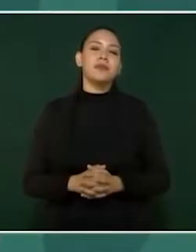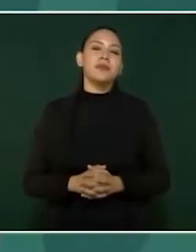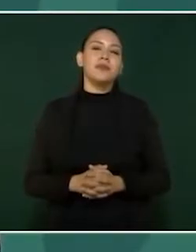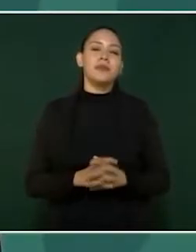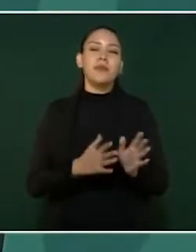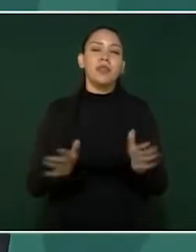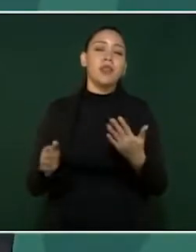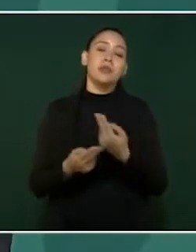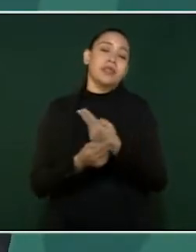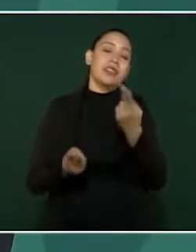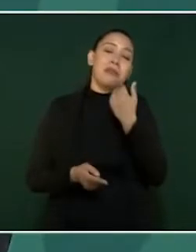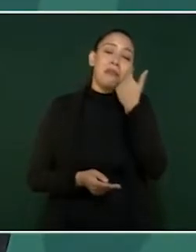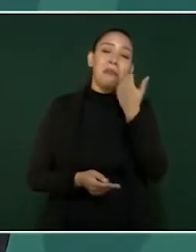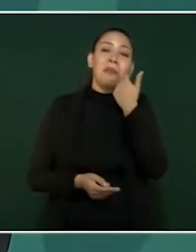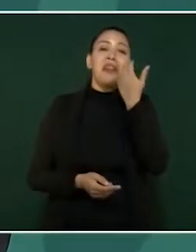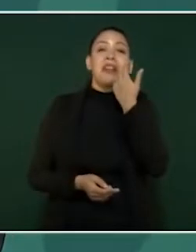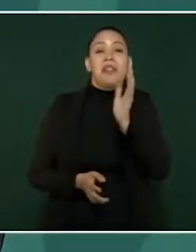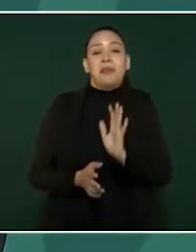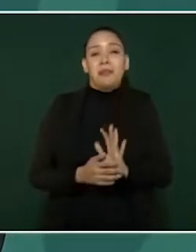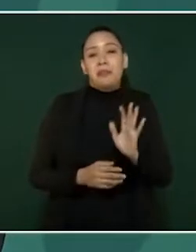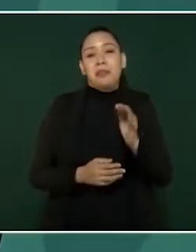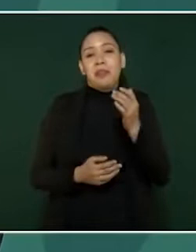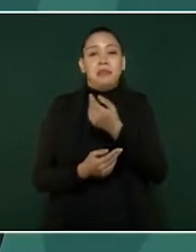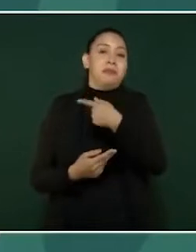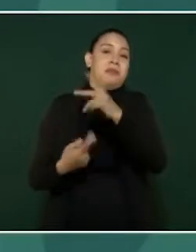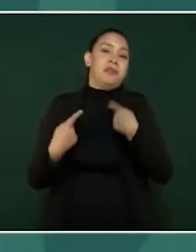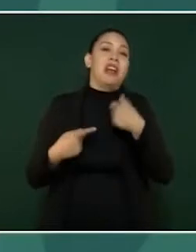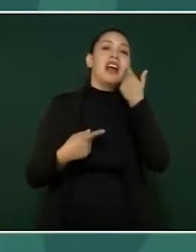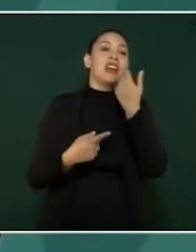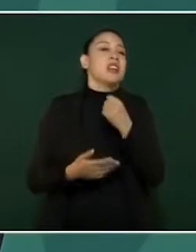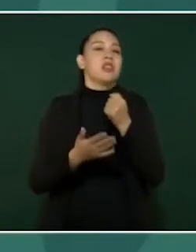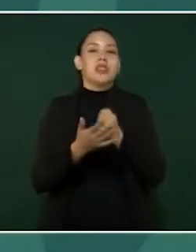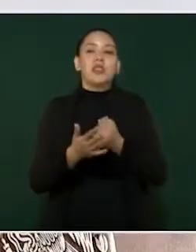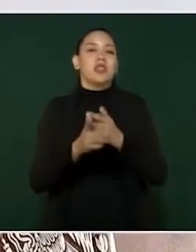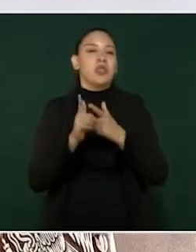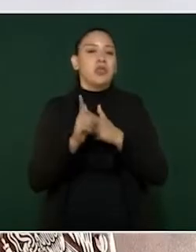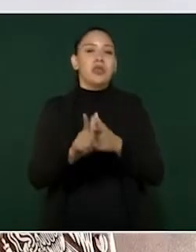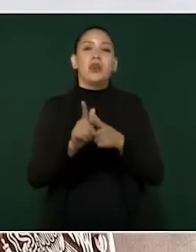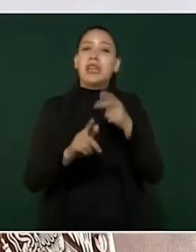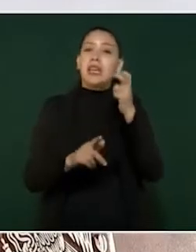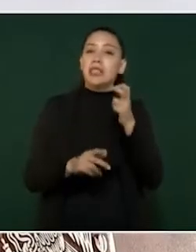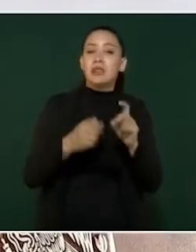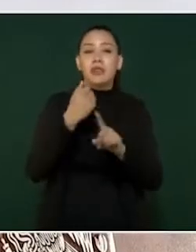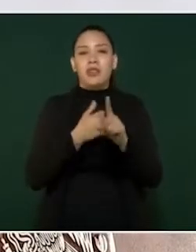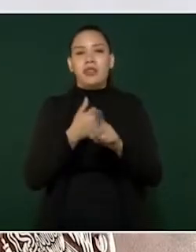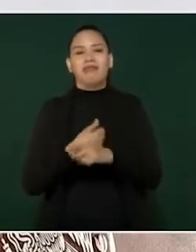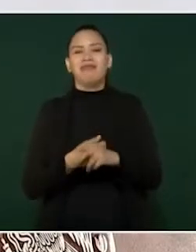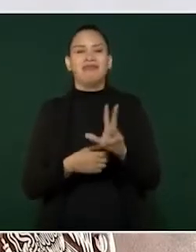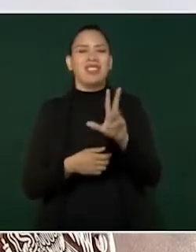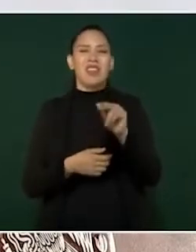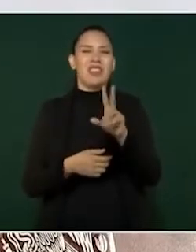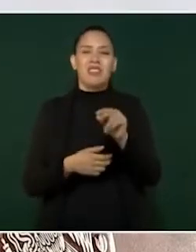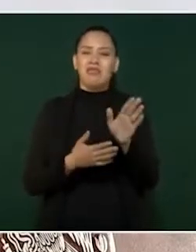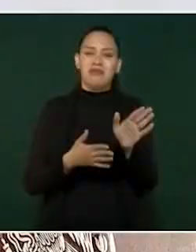pues quisieran que siguiéramos hablando de eso. No, que se